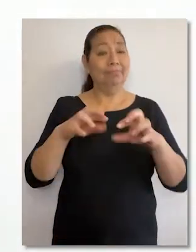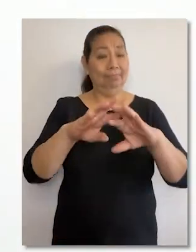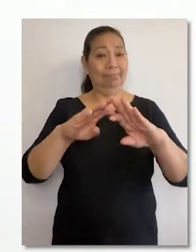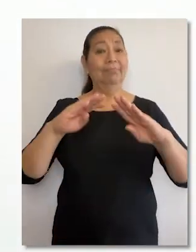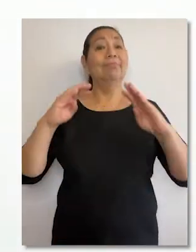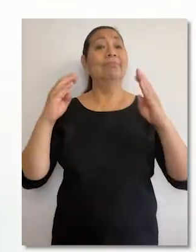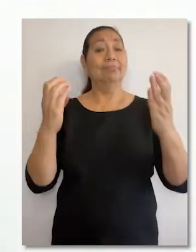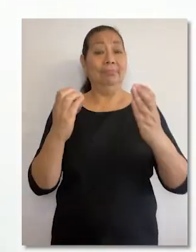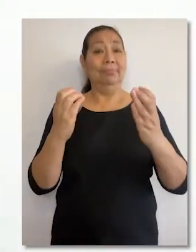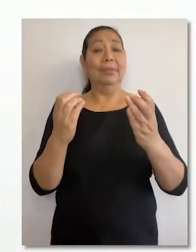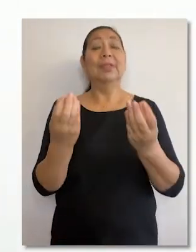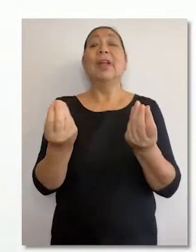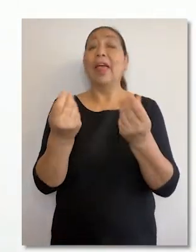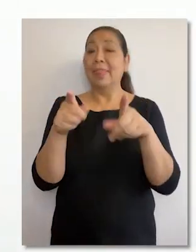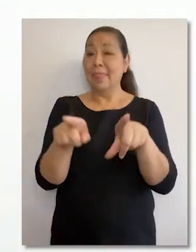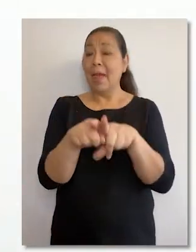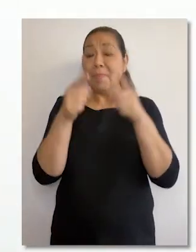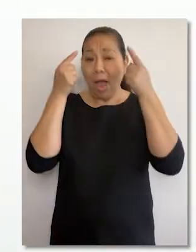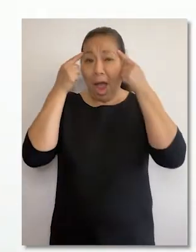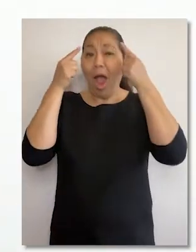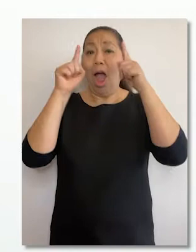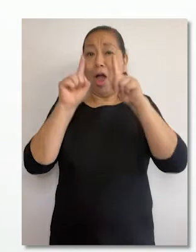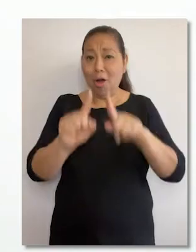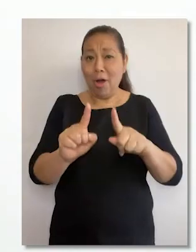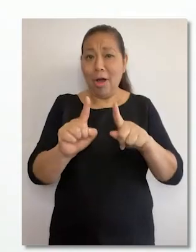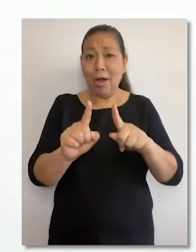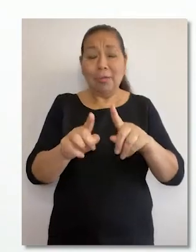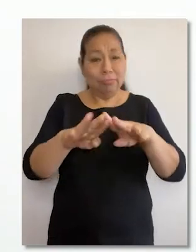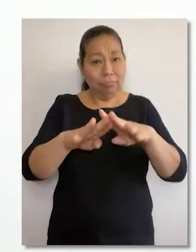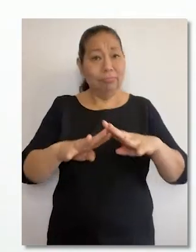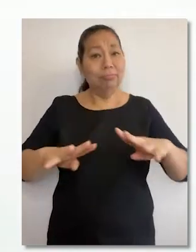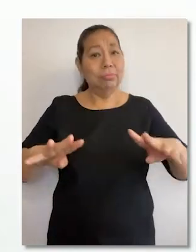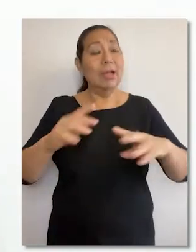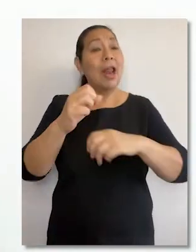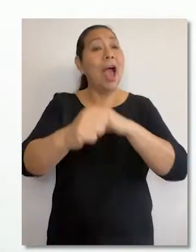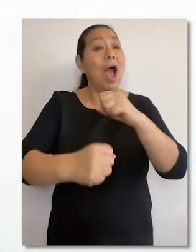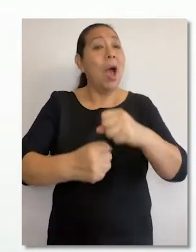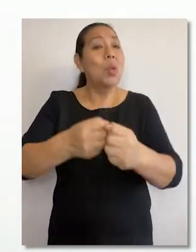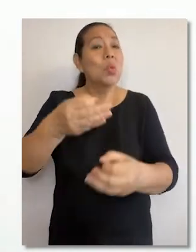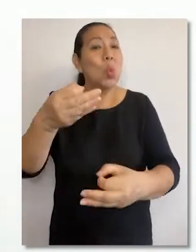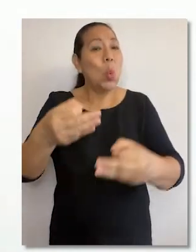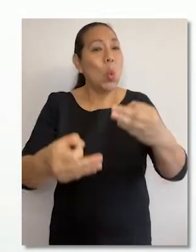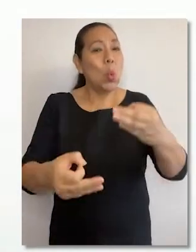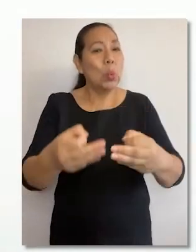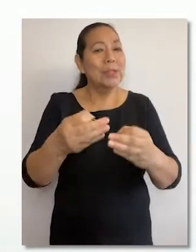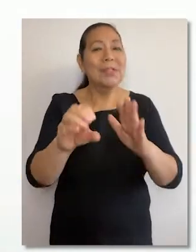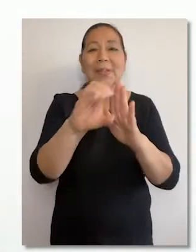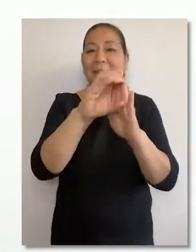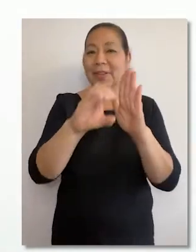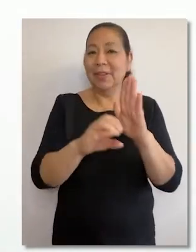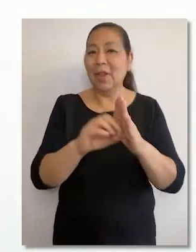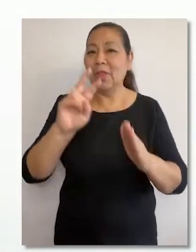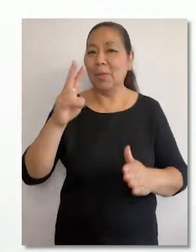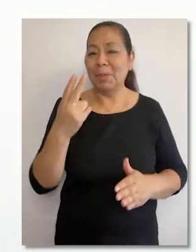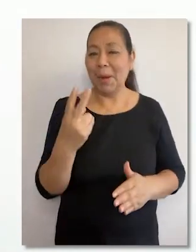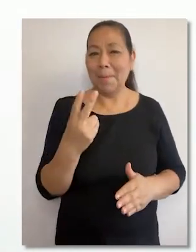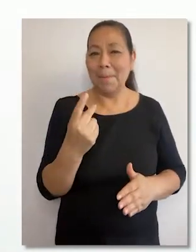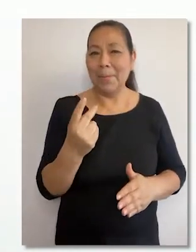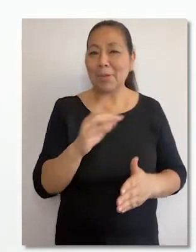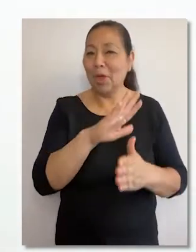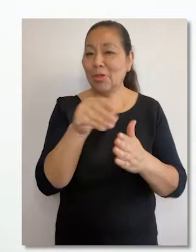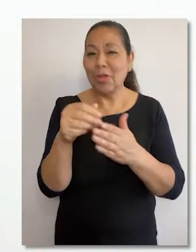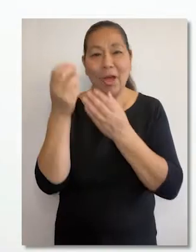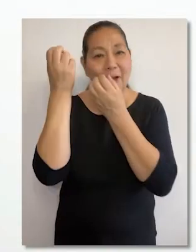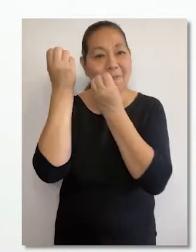El Pleno del Tribunal Constitucional acordó la conformación de las salas para el Año Jurisdiccional Constitucional 2021.